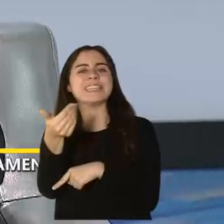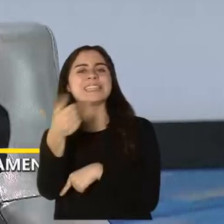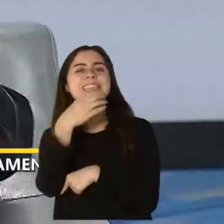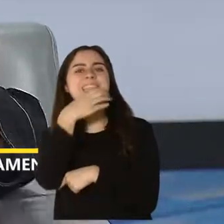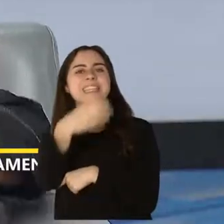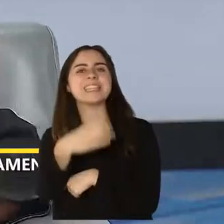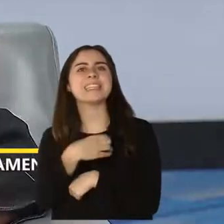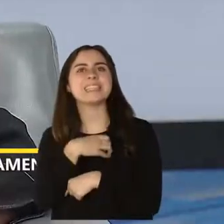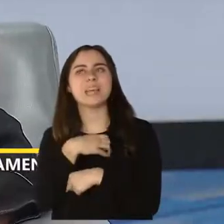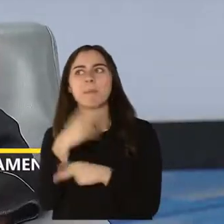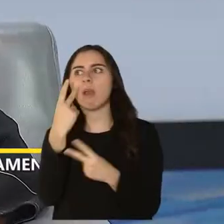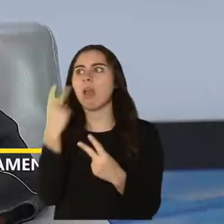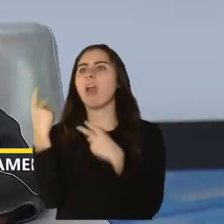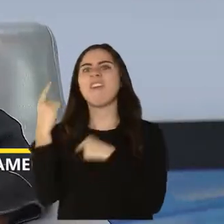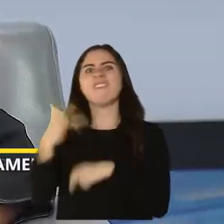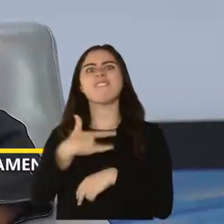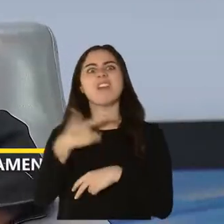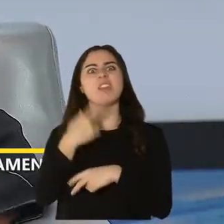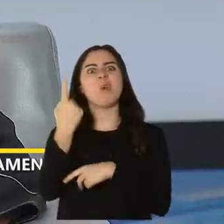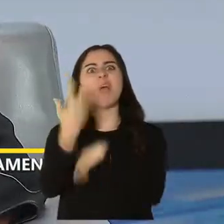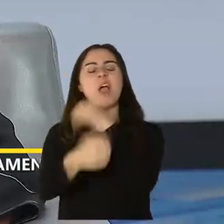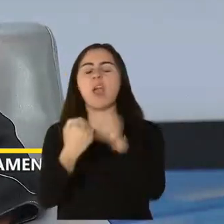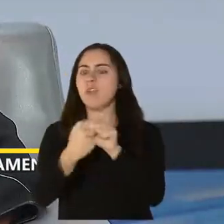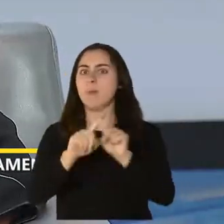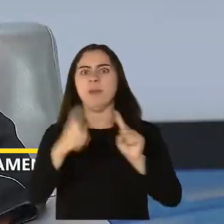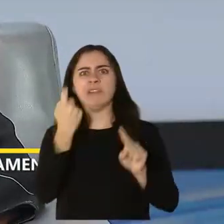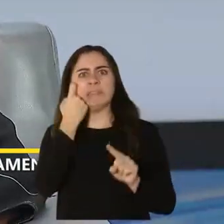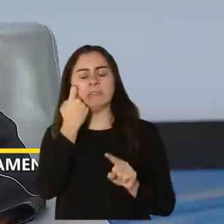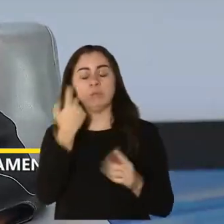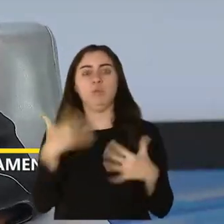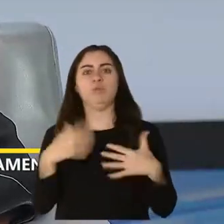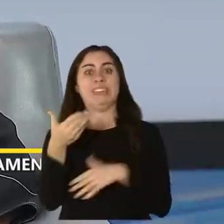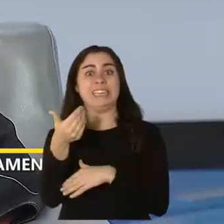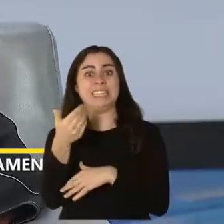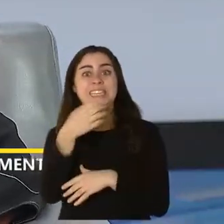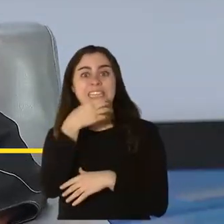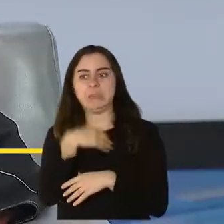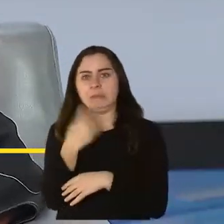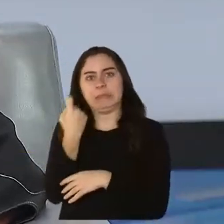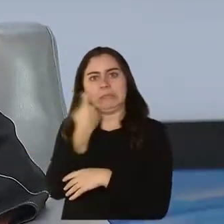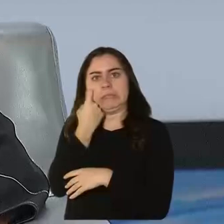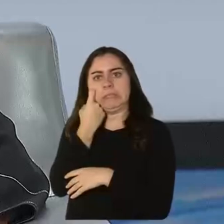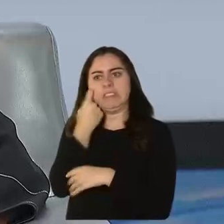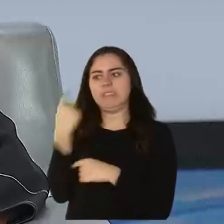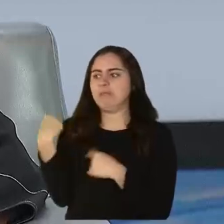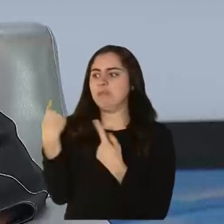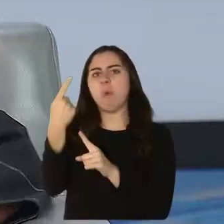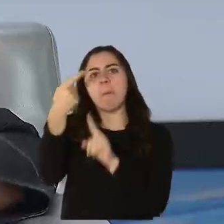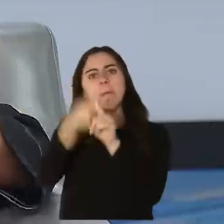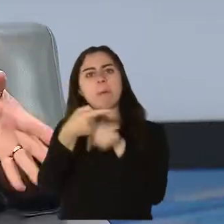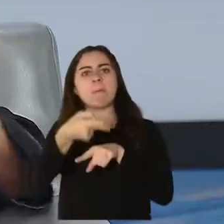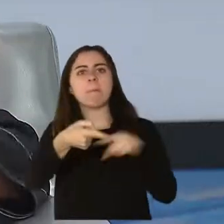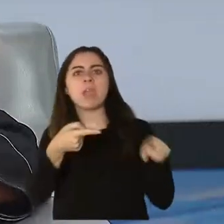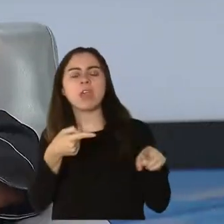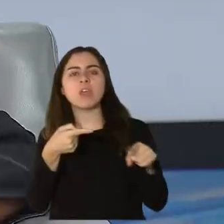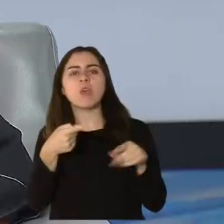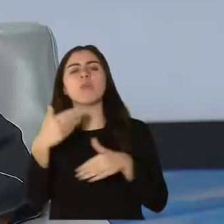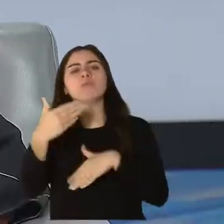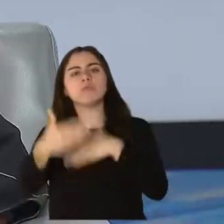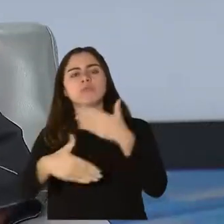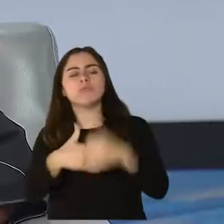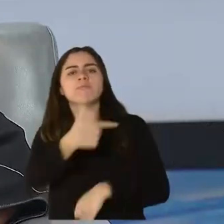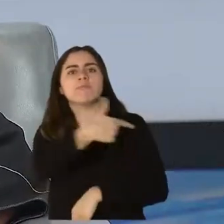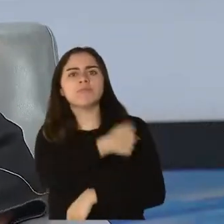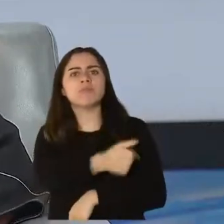veces me parece que llevamos años en esto, pero no, empezamos el 15 de diciembre. Llevamos cerca de mes y medio ejecutando